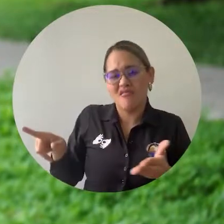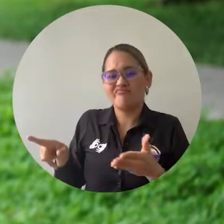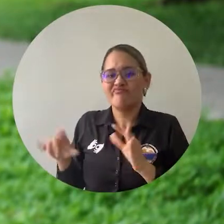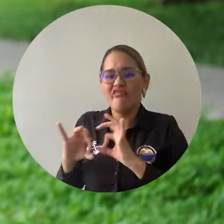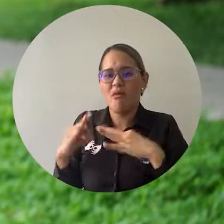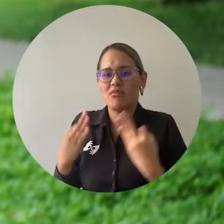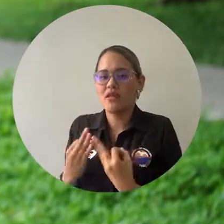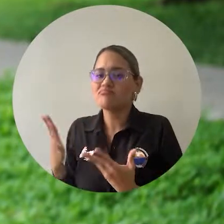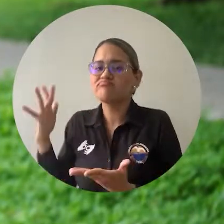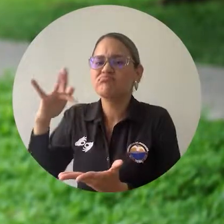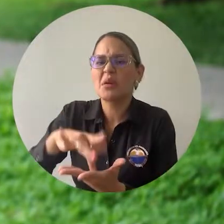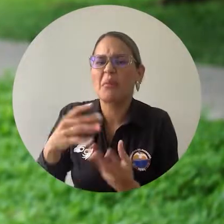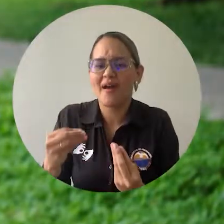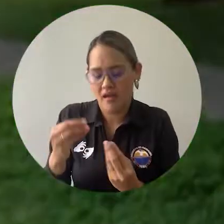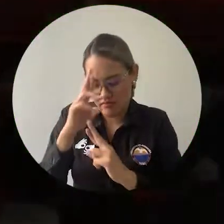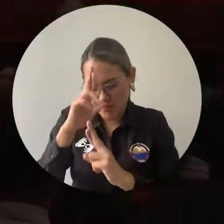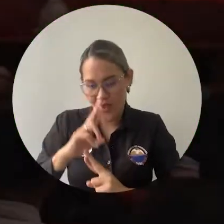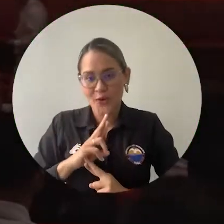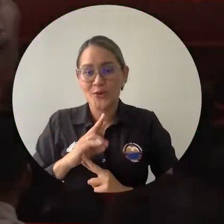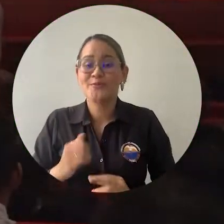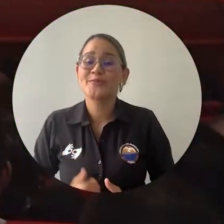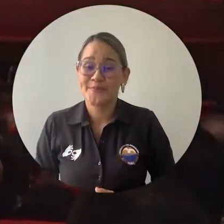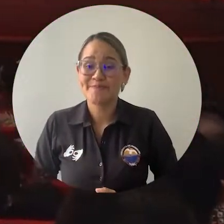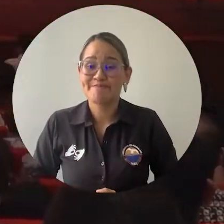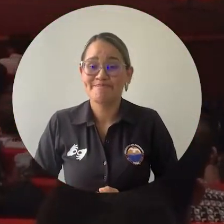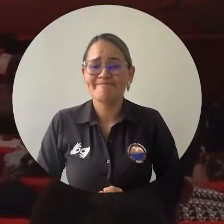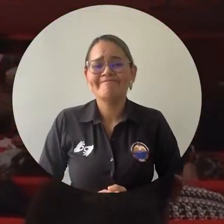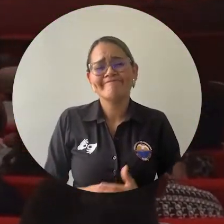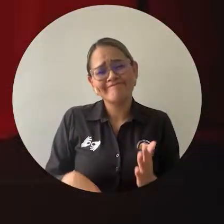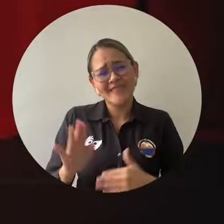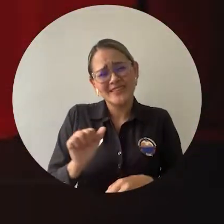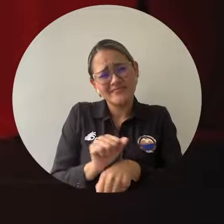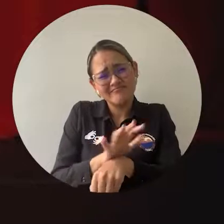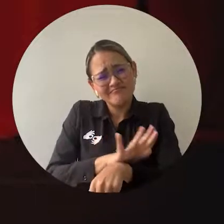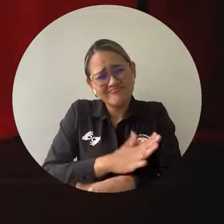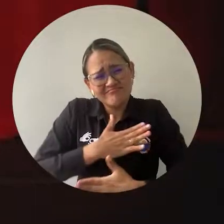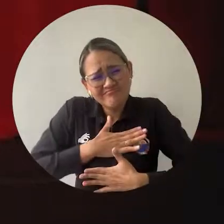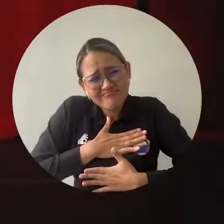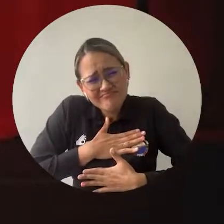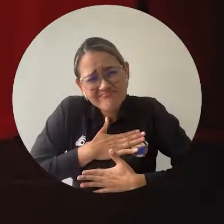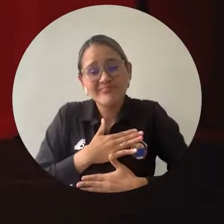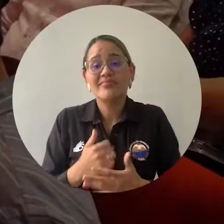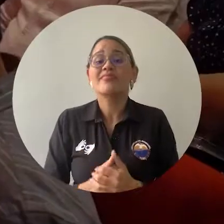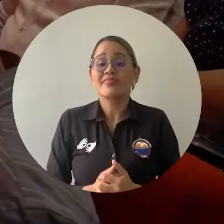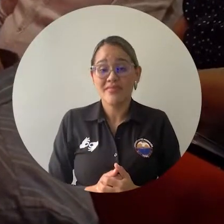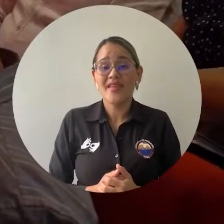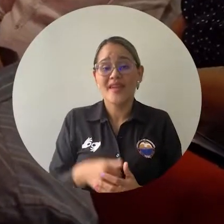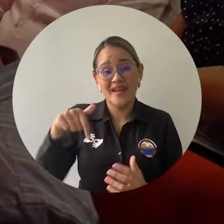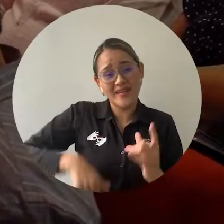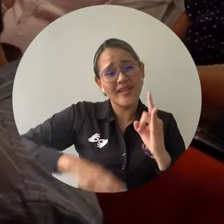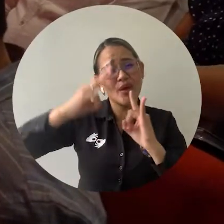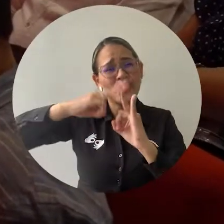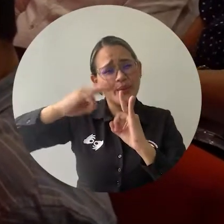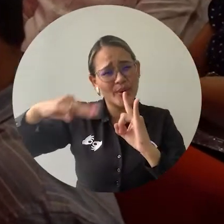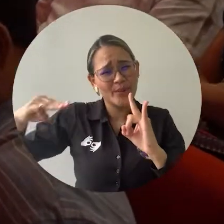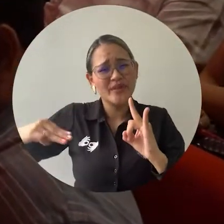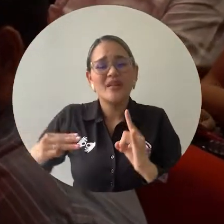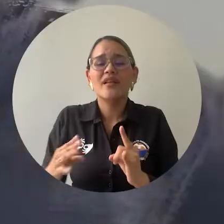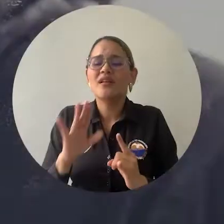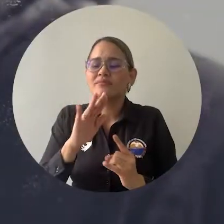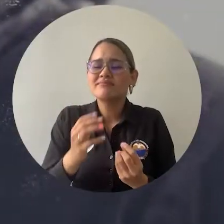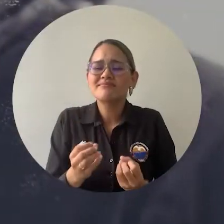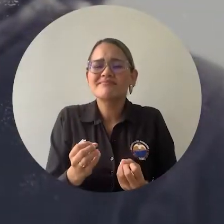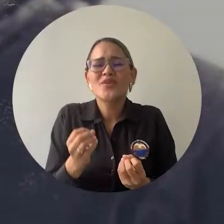recibieron el reconocimiento. Con un nostálgico pero significativo homenaje póstumo, Uni Magdalena recordó a